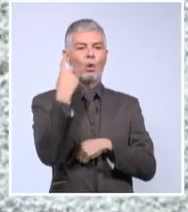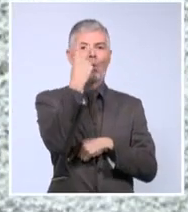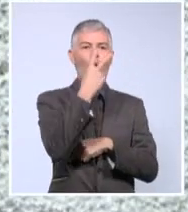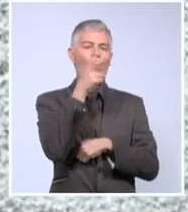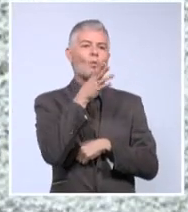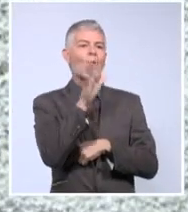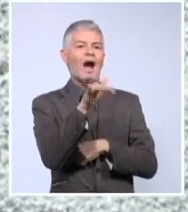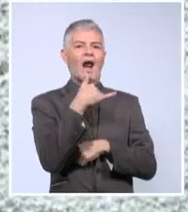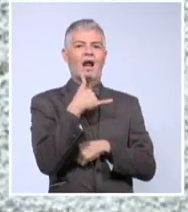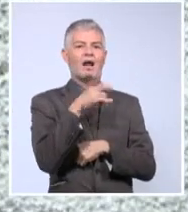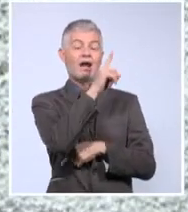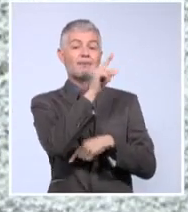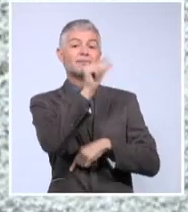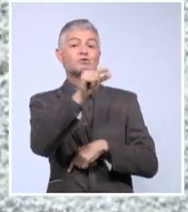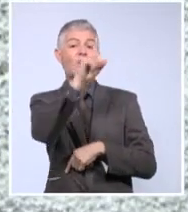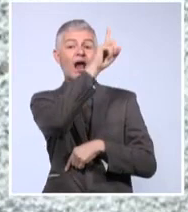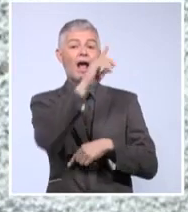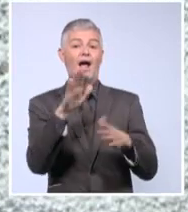personas que están allá en Miami.